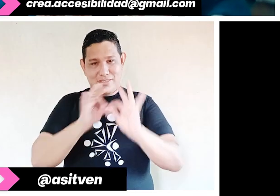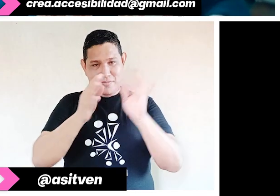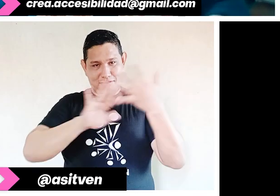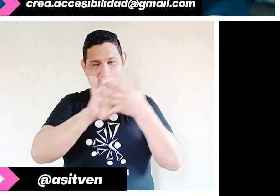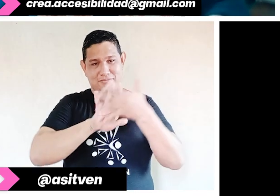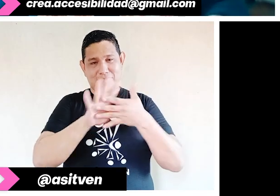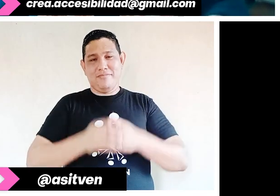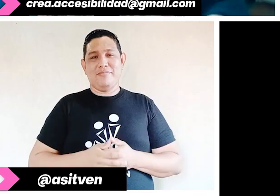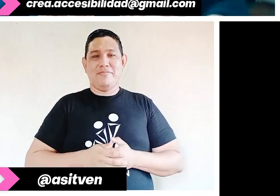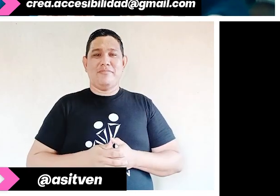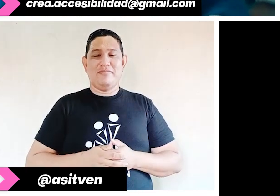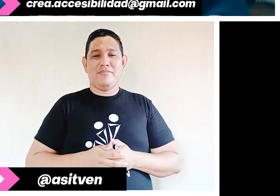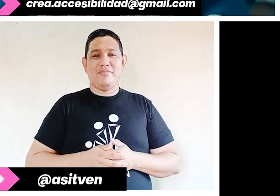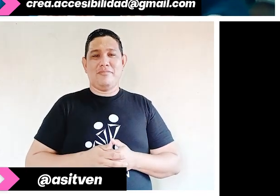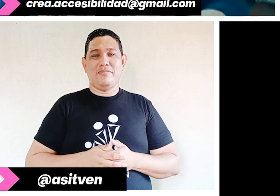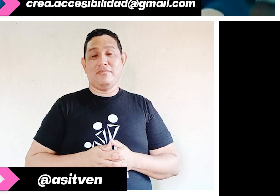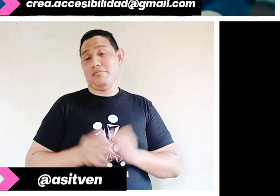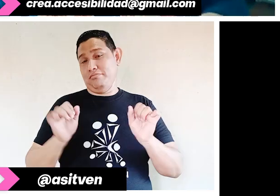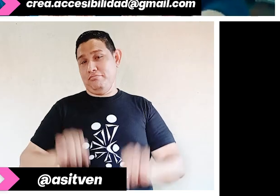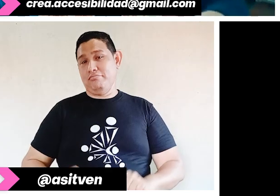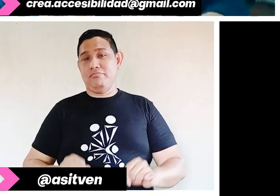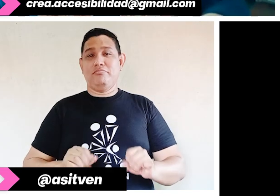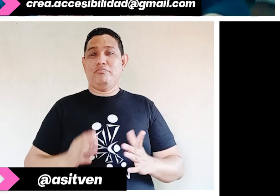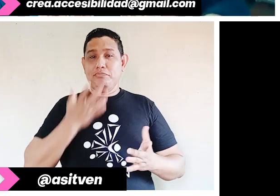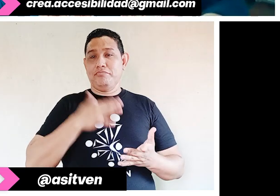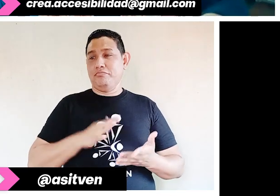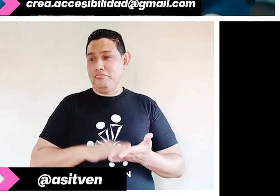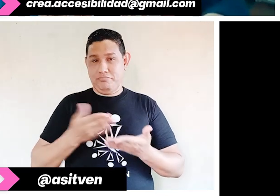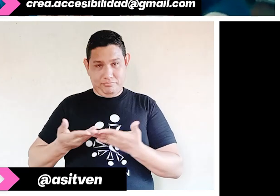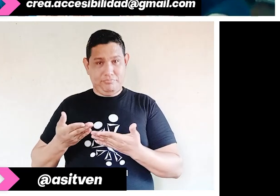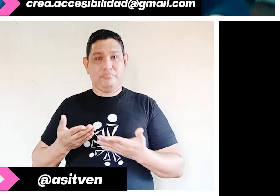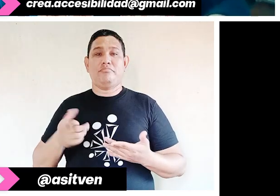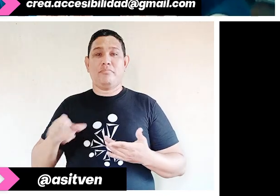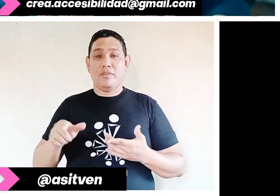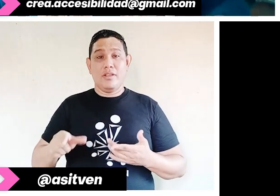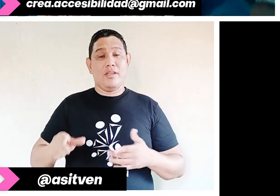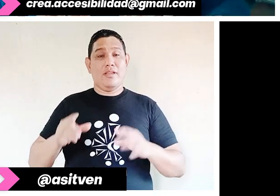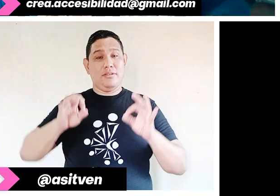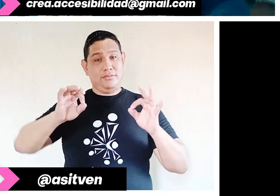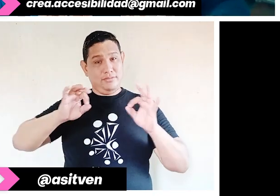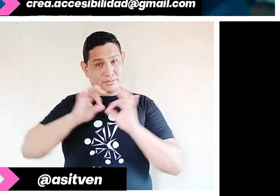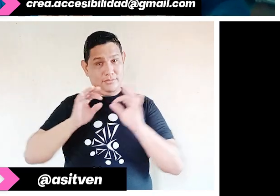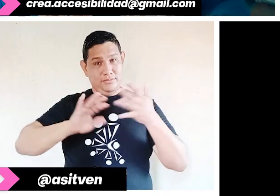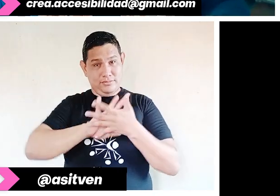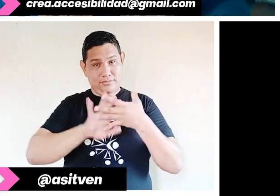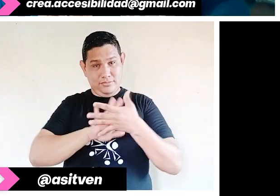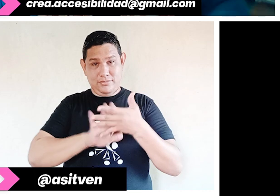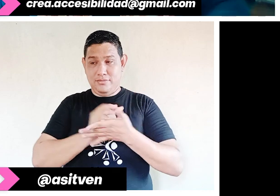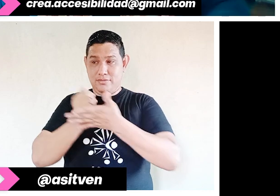Entonces, si se traduce a lengua de señas, la persona,